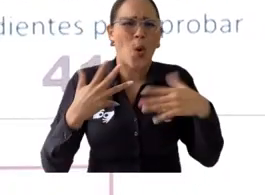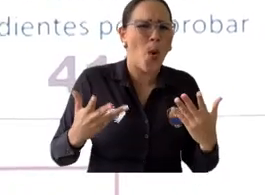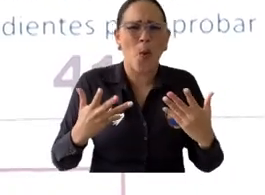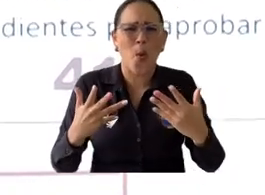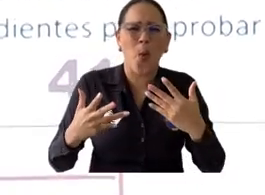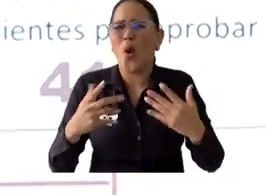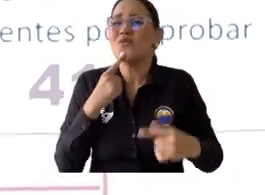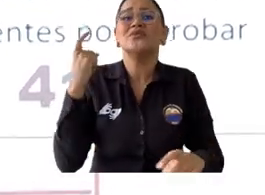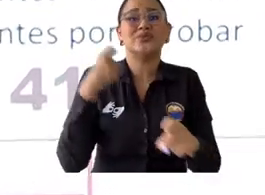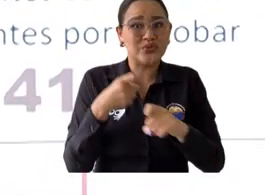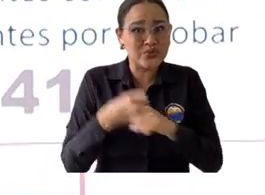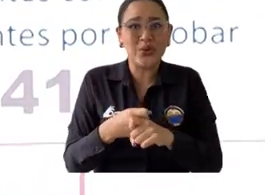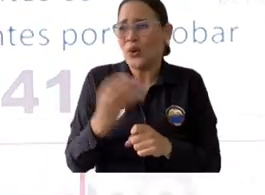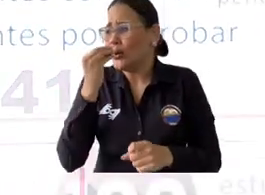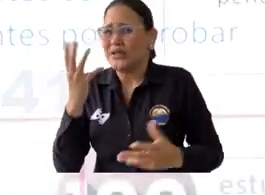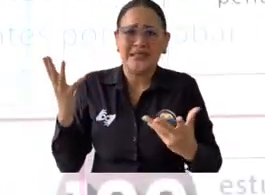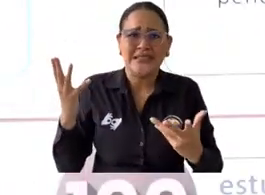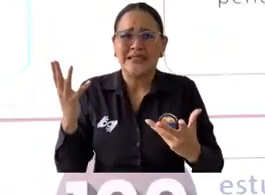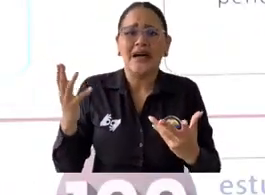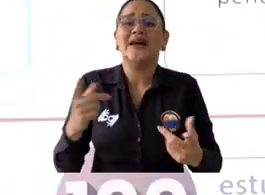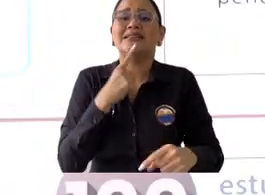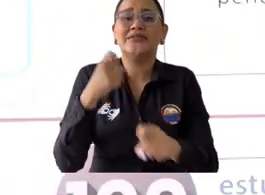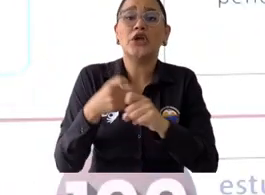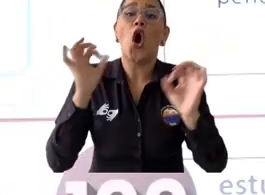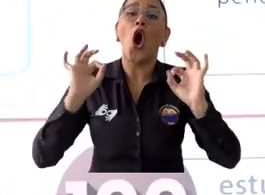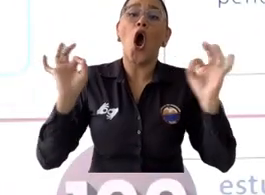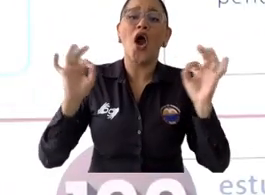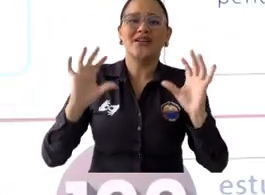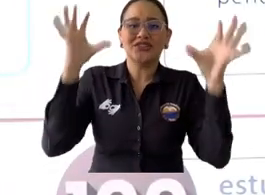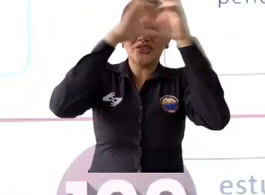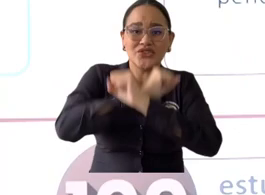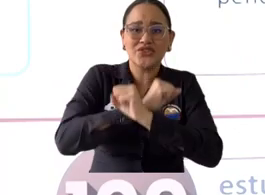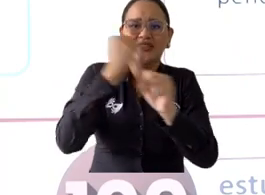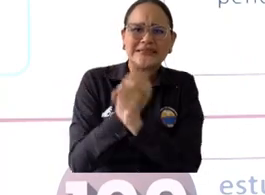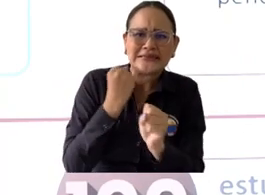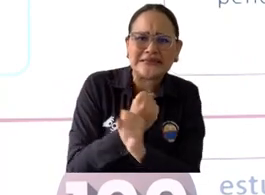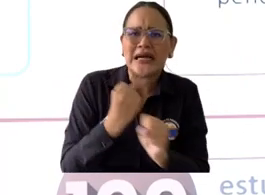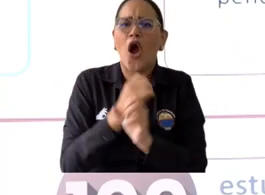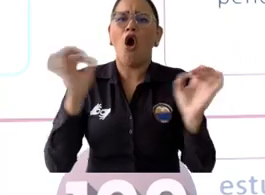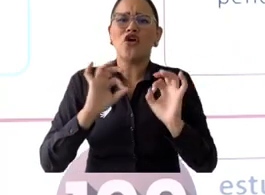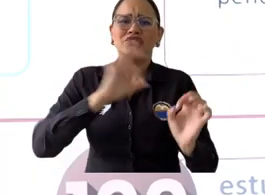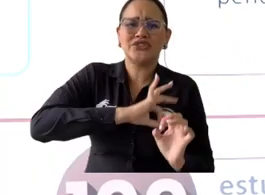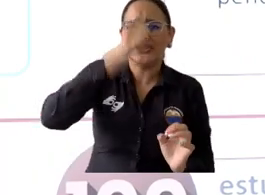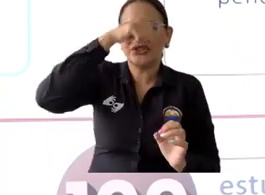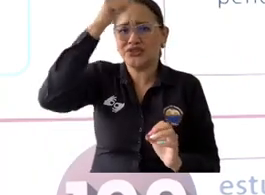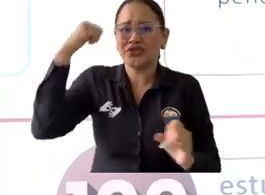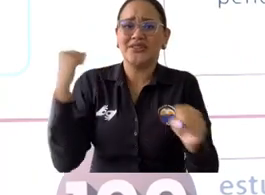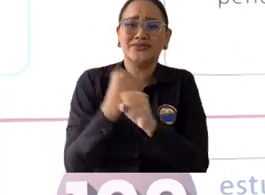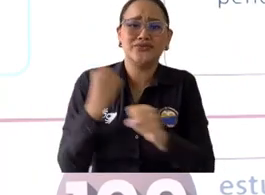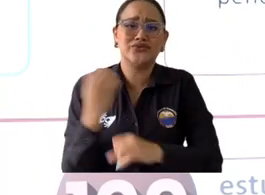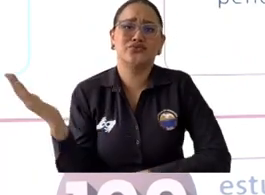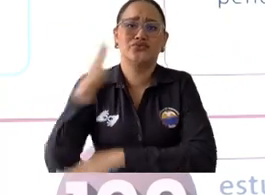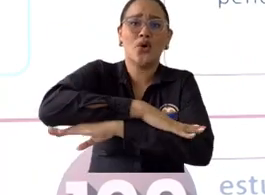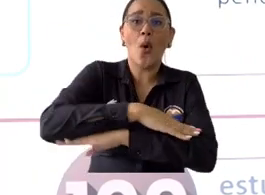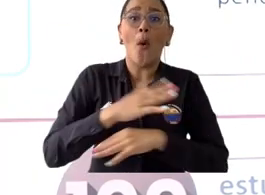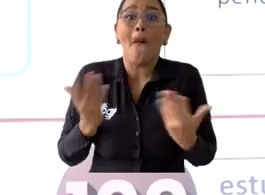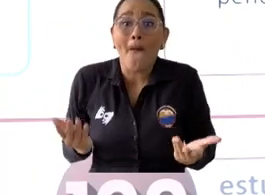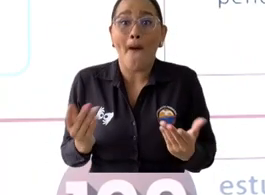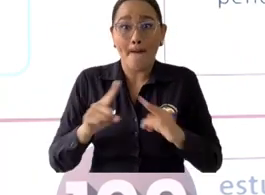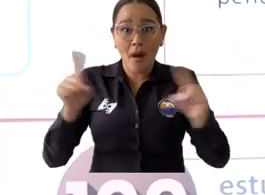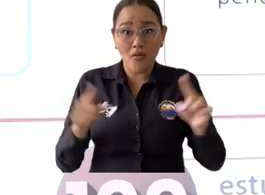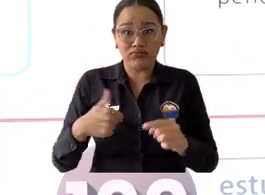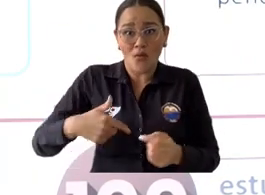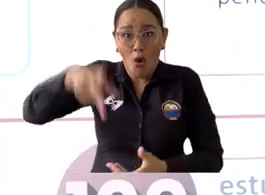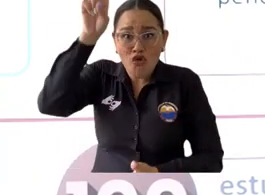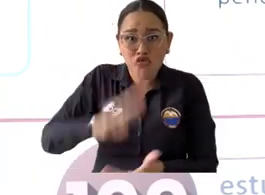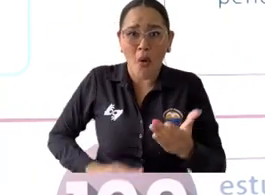semana o en las noches para sostener la familia. Pero no por eso podemos estar el doble de la duración de una carrera. Como les expliqué,